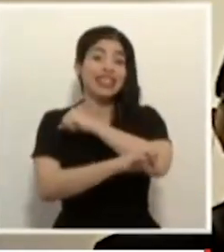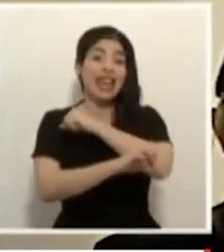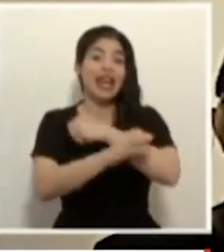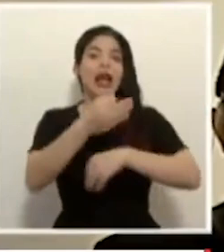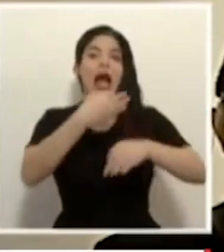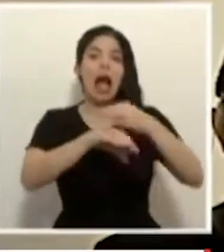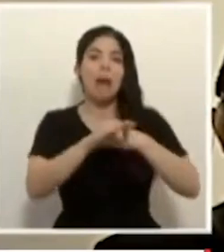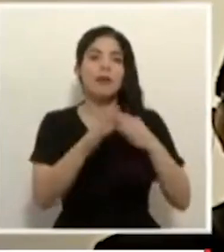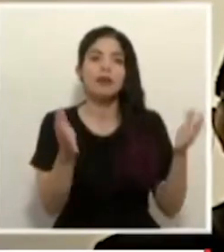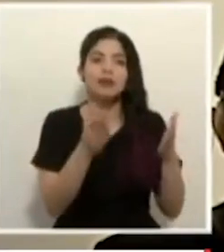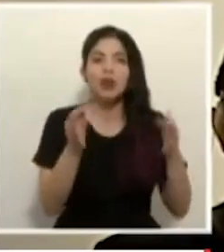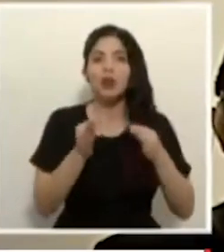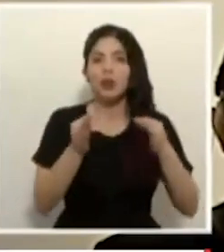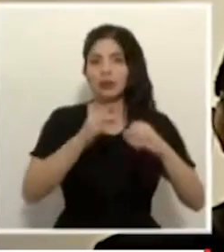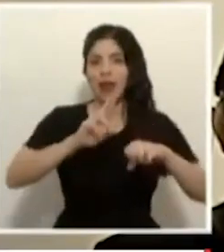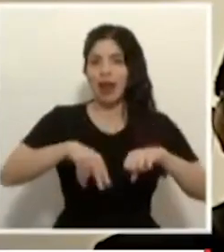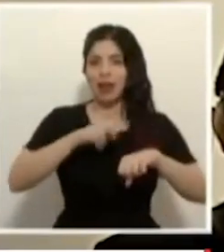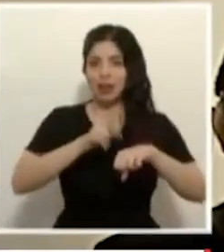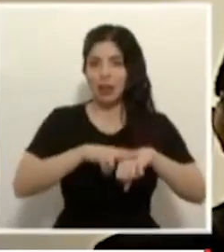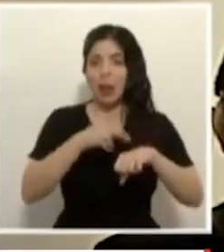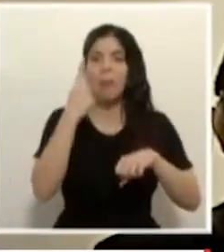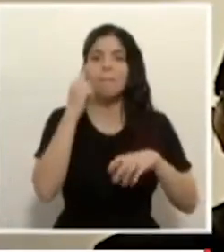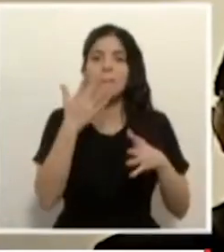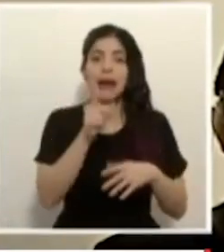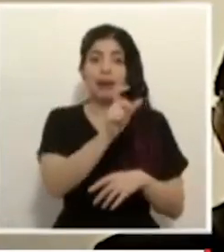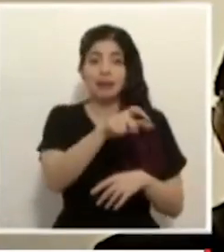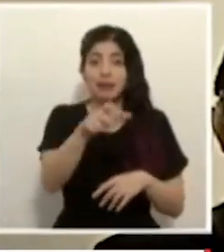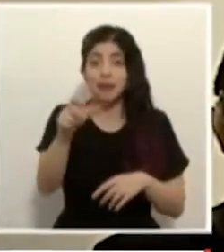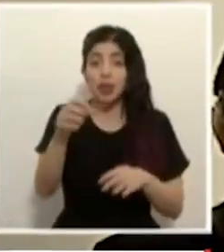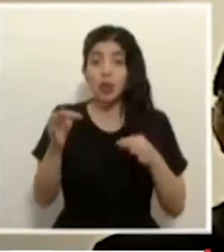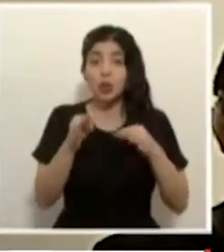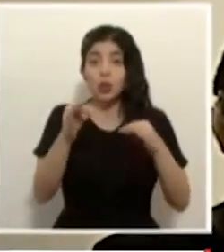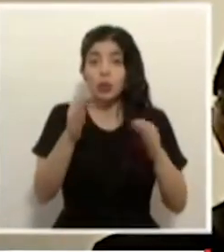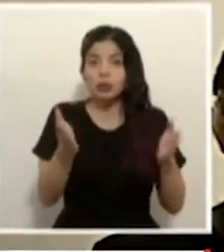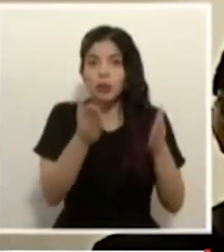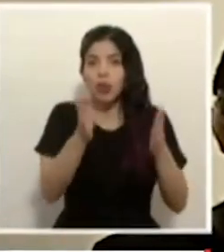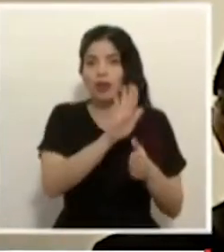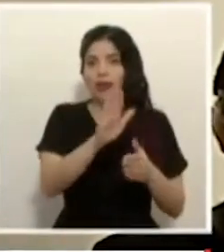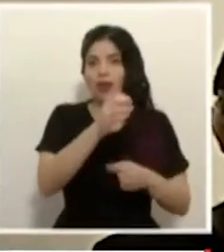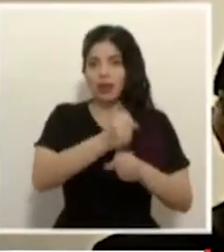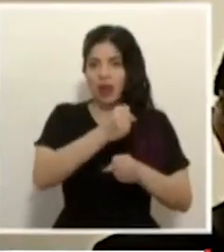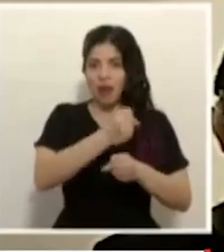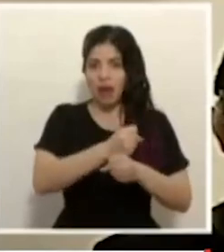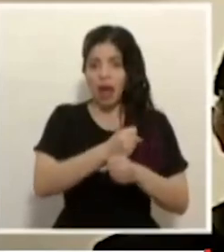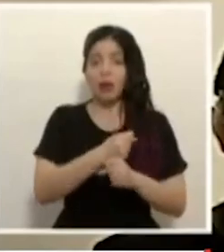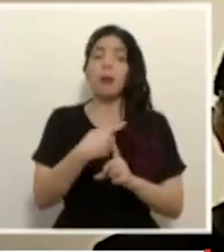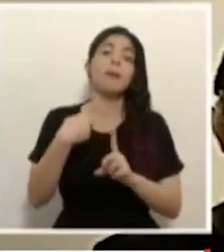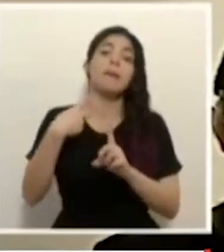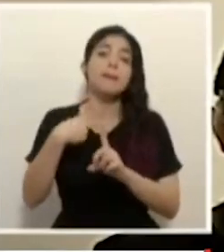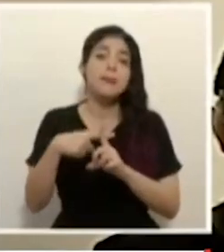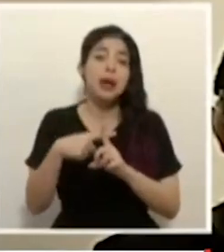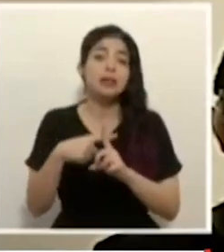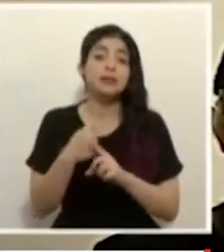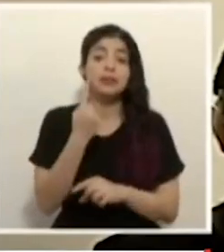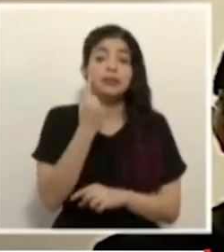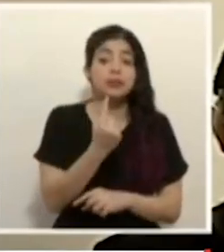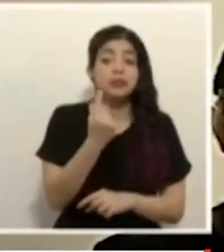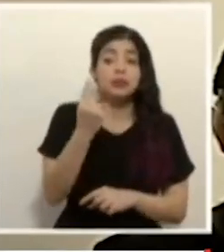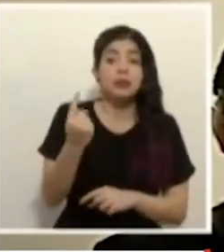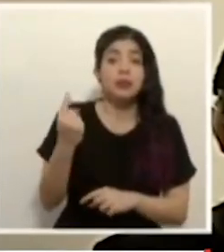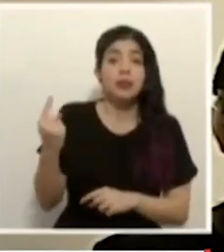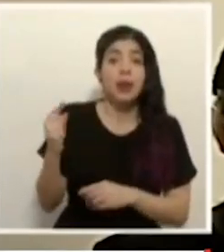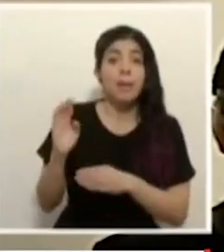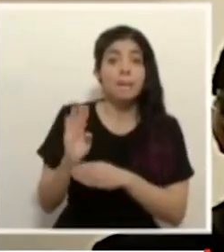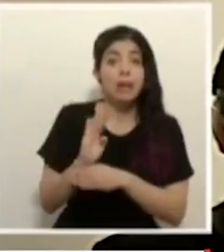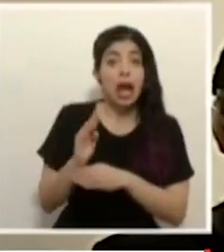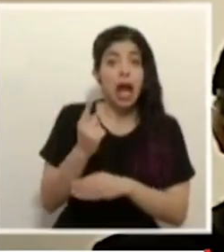nacionales para reactivar el empleo del sector turismo y además, cada banco podrá